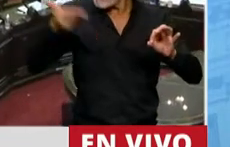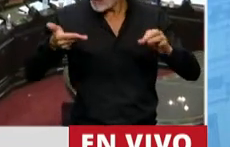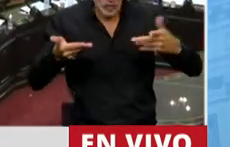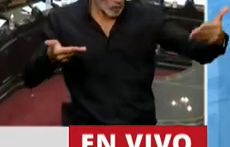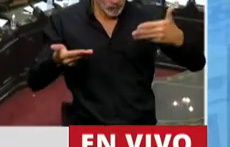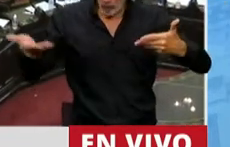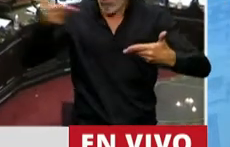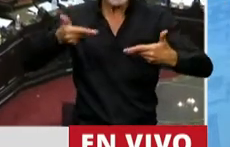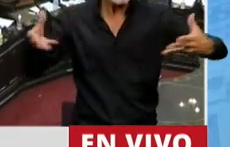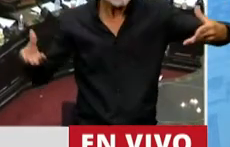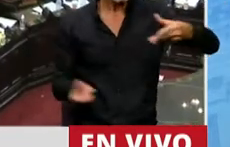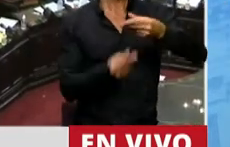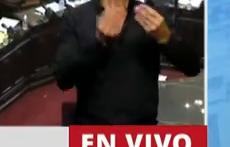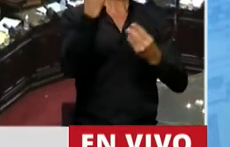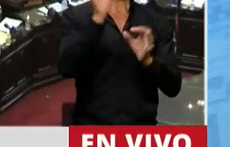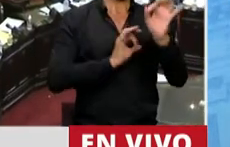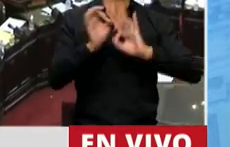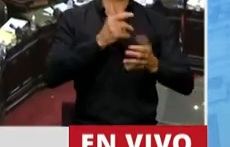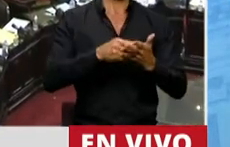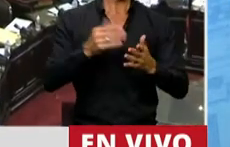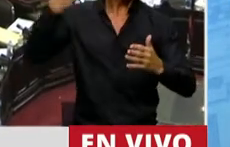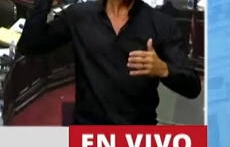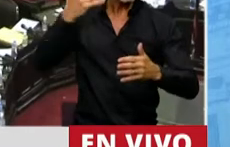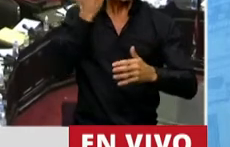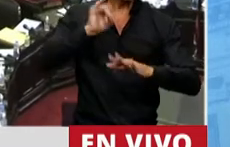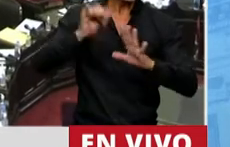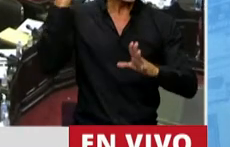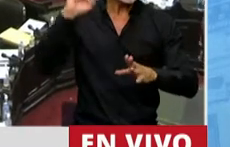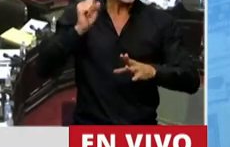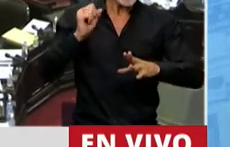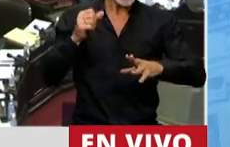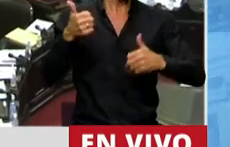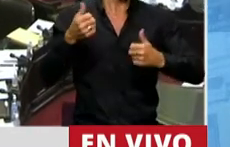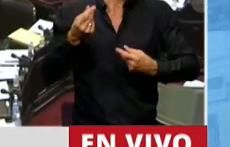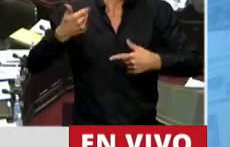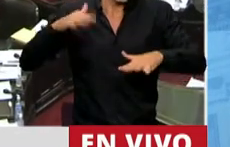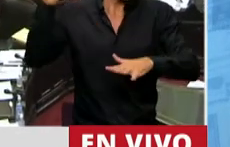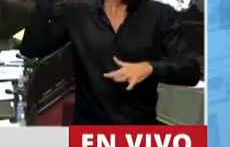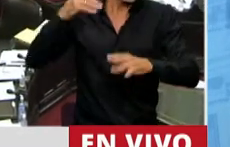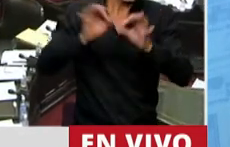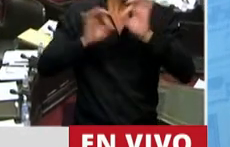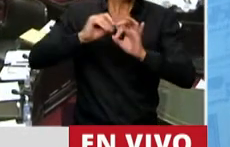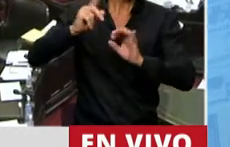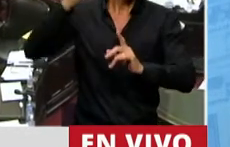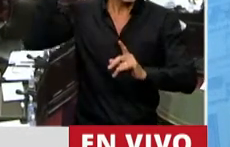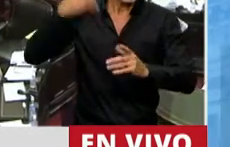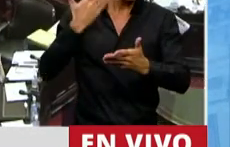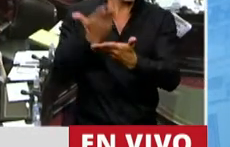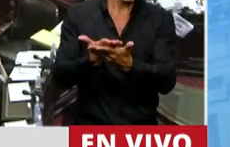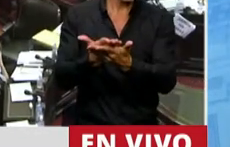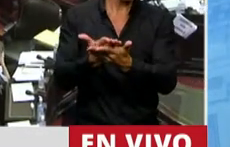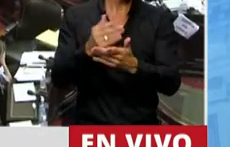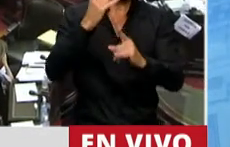legislador o legisladora, hubo muchos proyectos antecedentes, les vale reconocer el caso del proyecto que